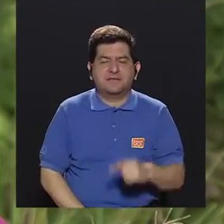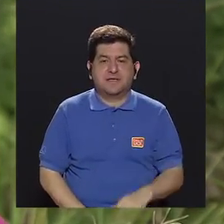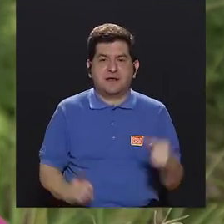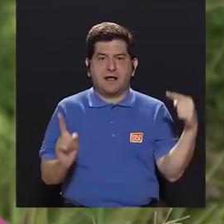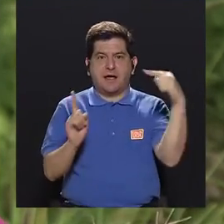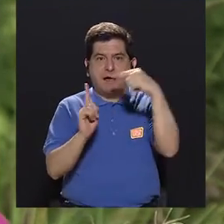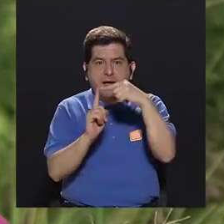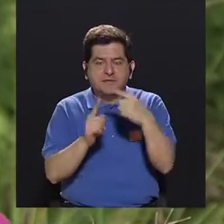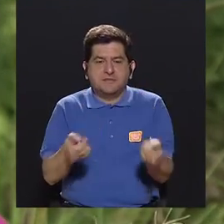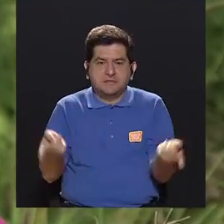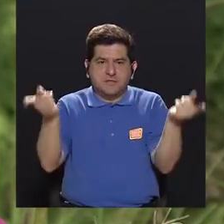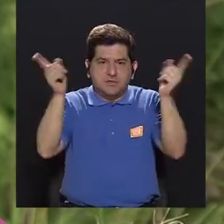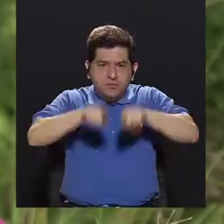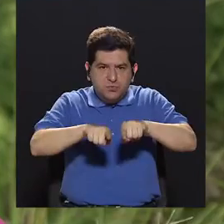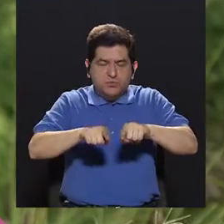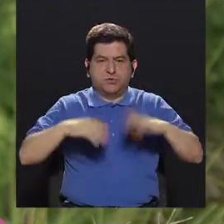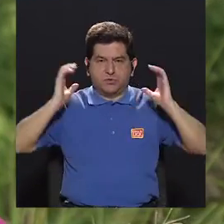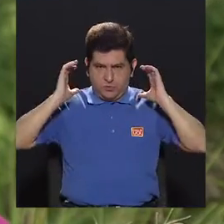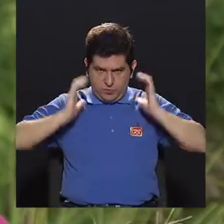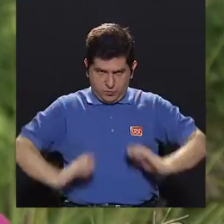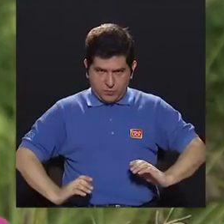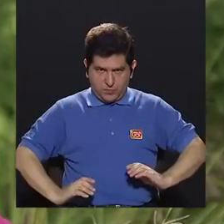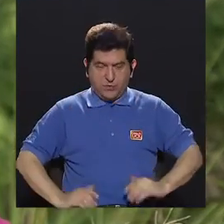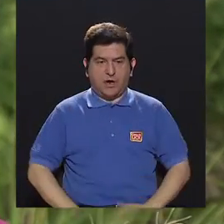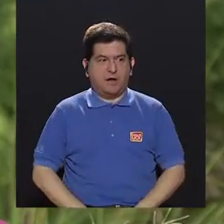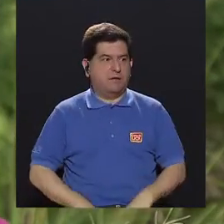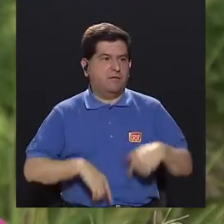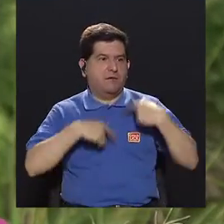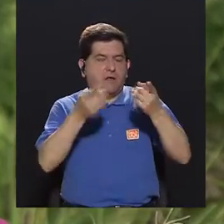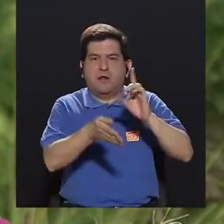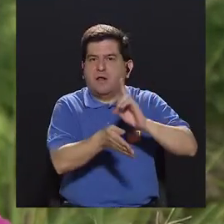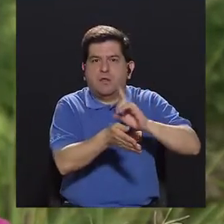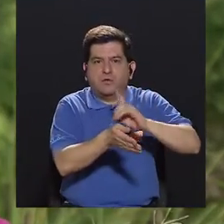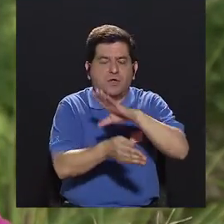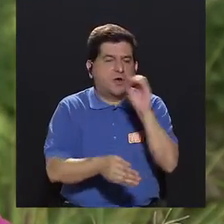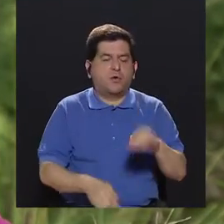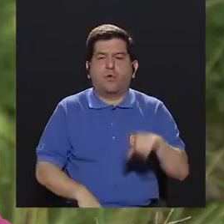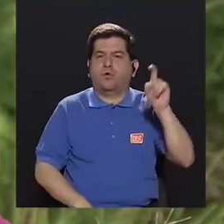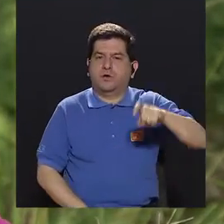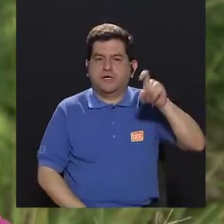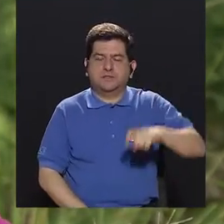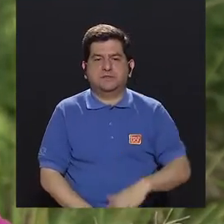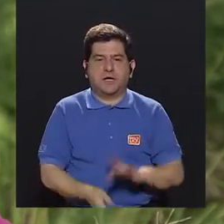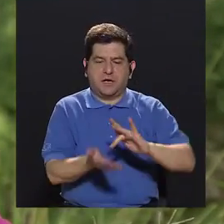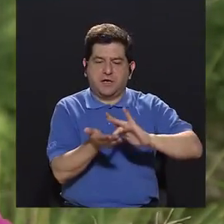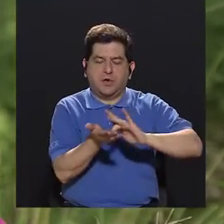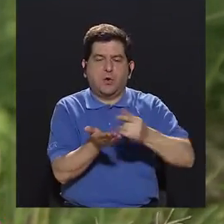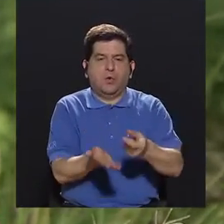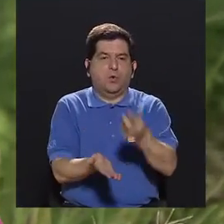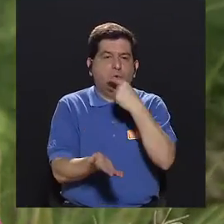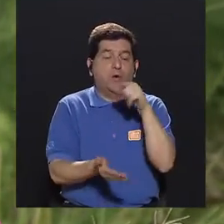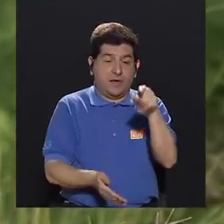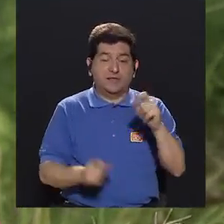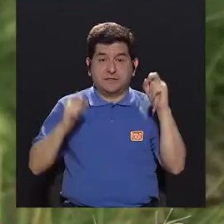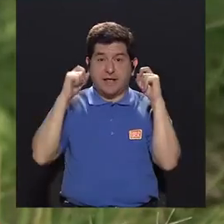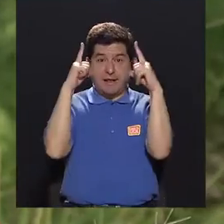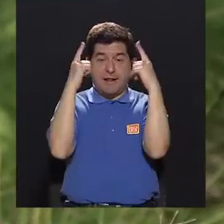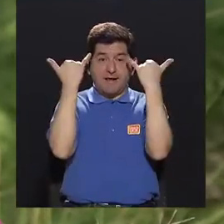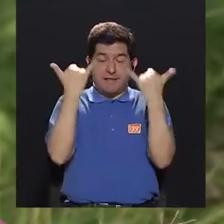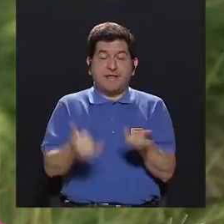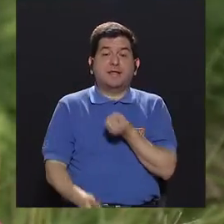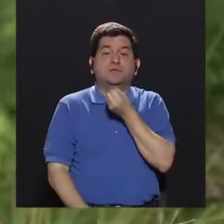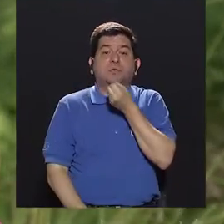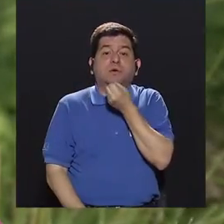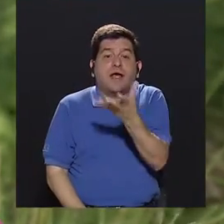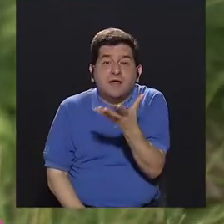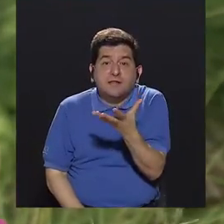empiezan a pasar situaciones en el cuerpo, que nos llevan al médico o nos llevan a tomar medicamentos. Y ahí hay una alerta, ya le